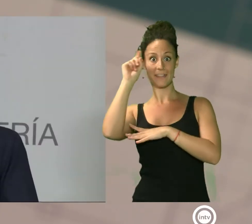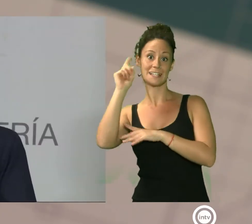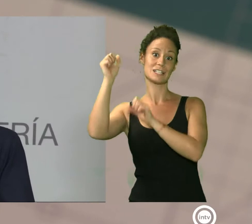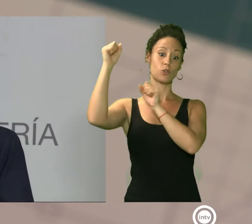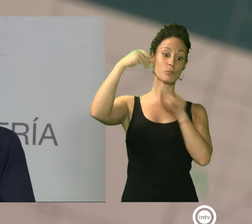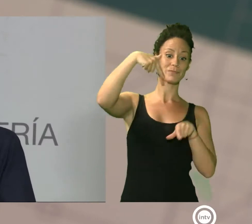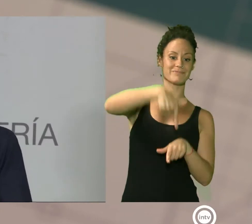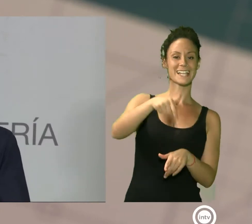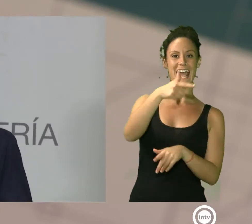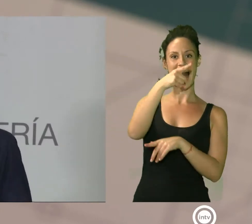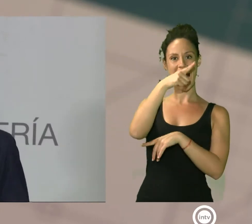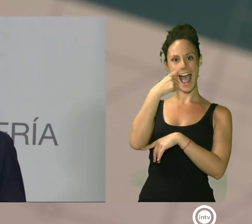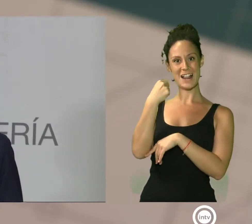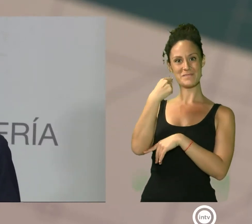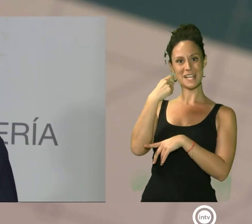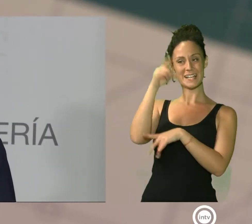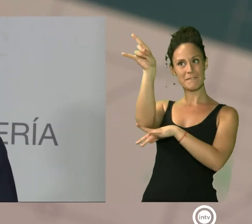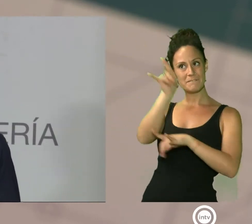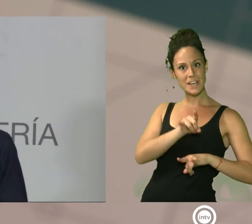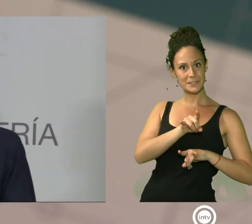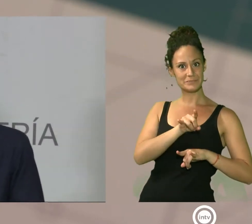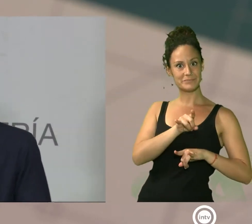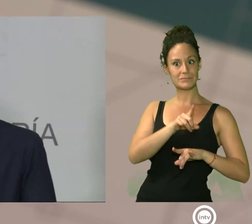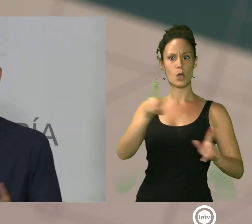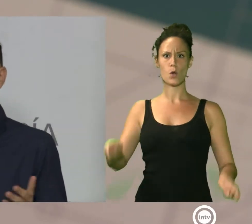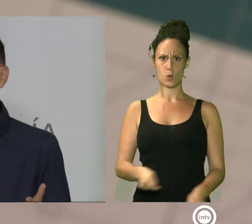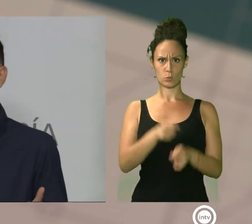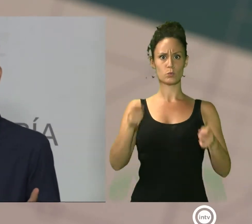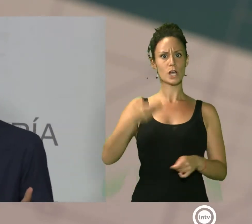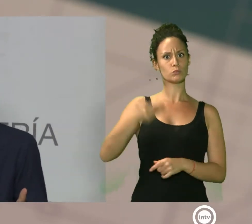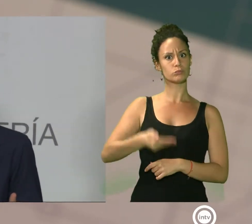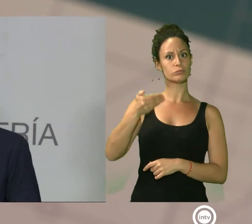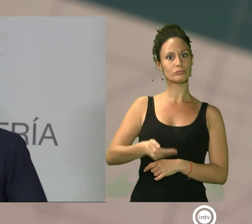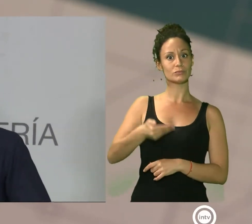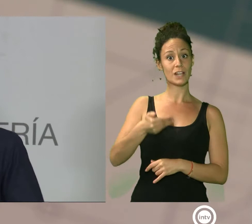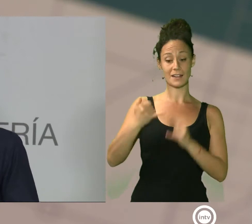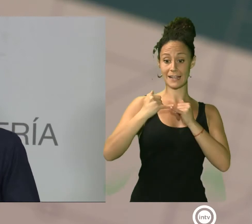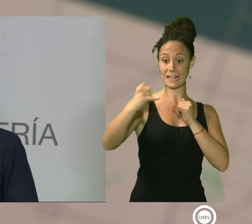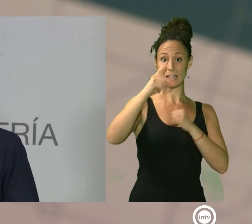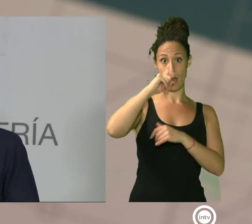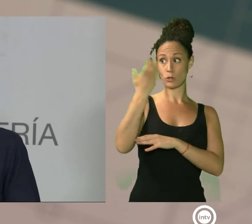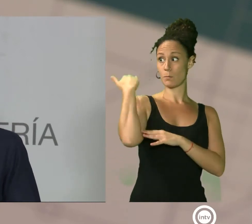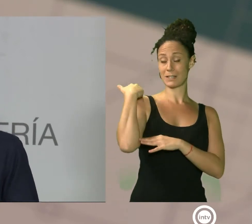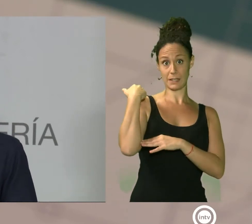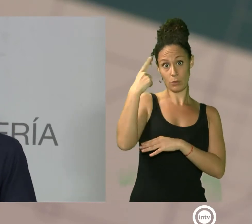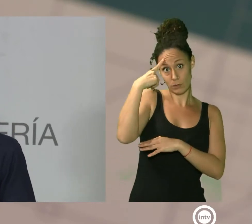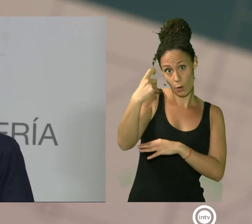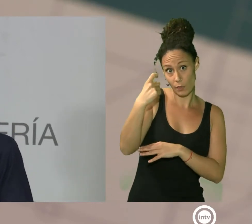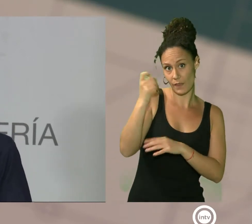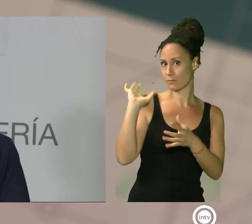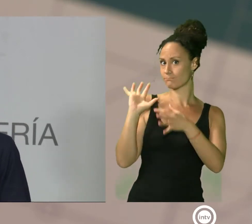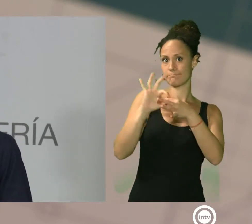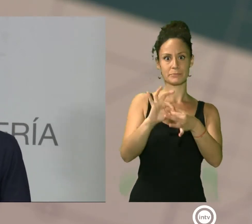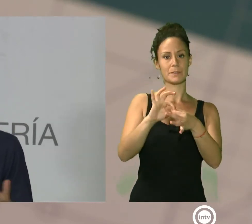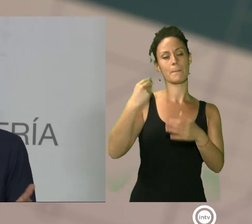verano. Una potente campaña en la línea en la que también hicimos el año pasado, donde recordarán que también hicimos una campaña en